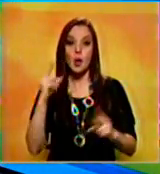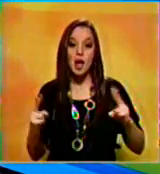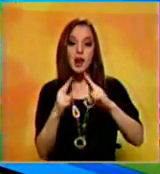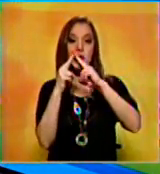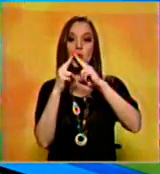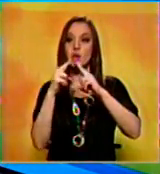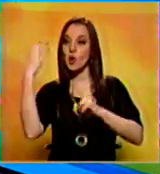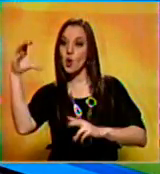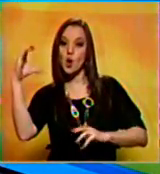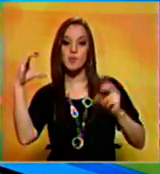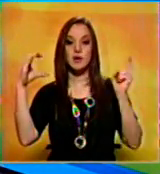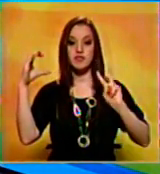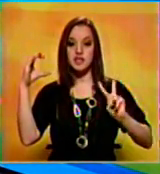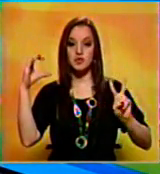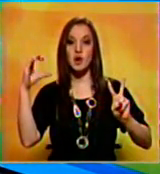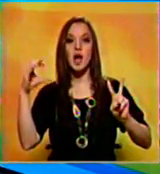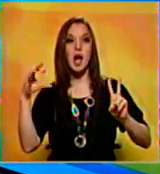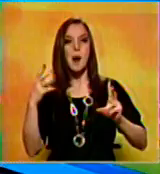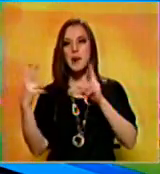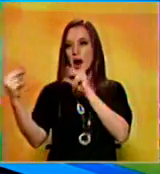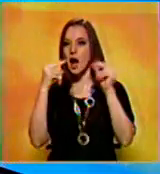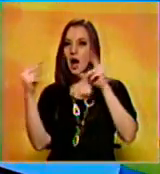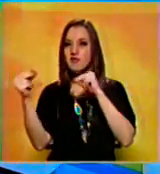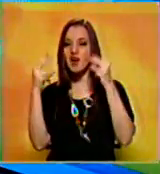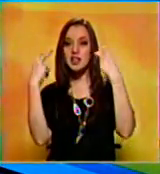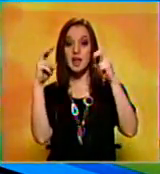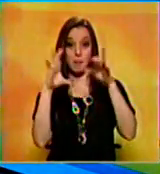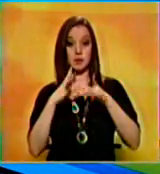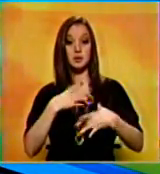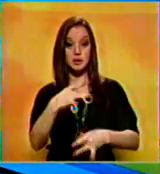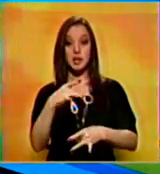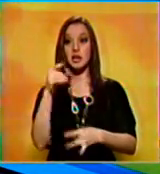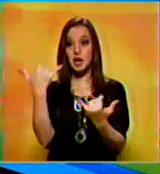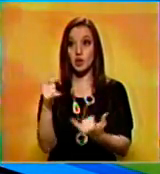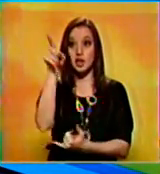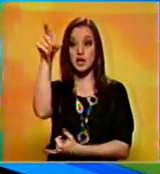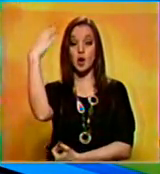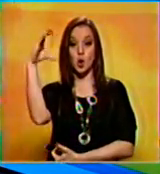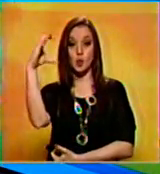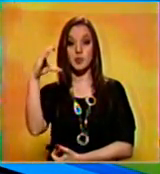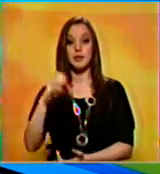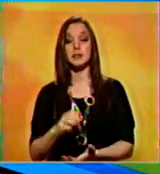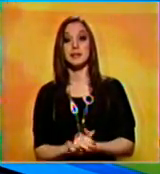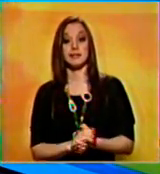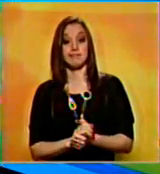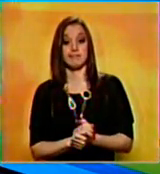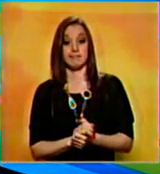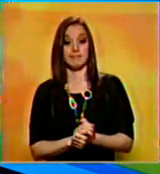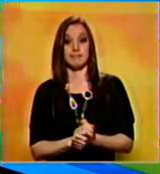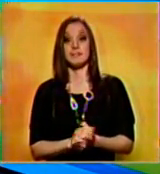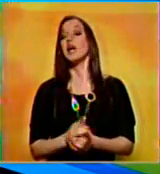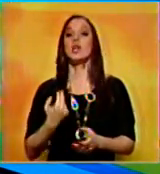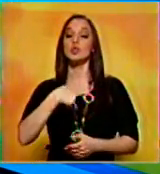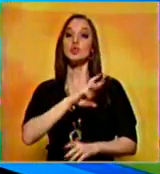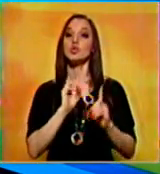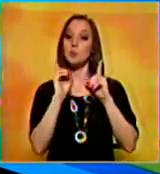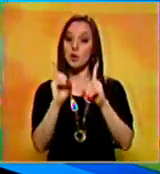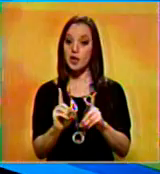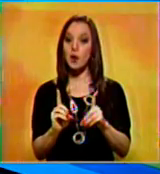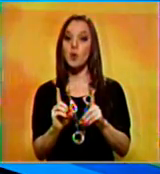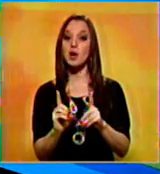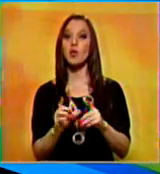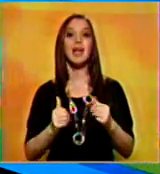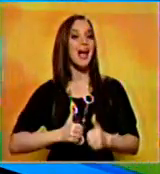Colombia y Venezuela para tratar temas de interés y que se está dando en este momento en Cartagena está muy de acuerdo en que la gran premisa es